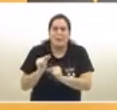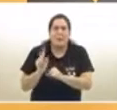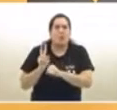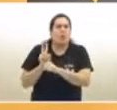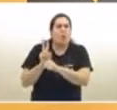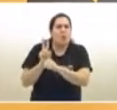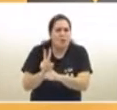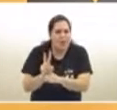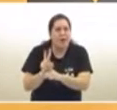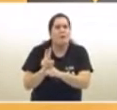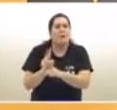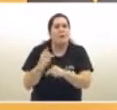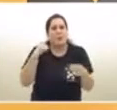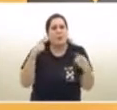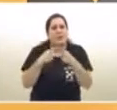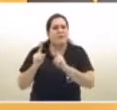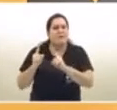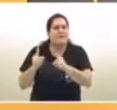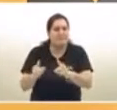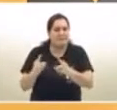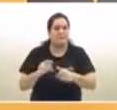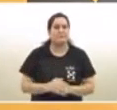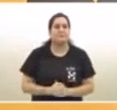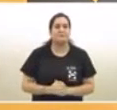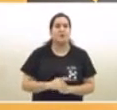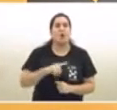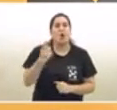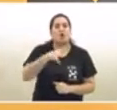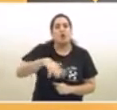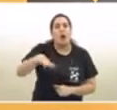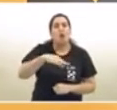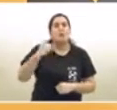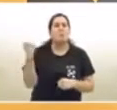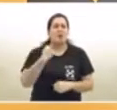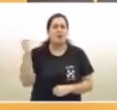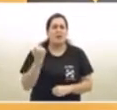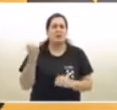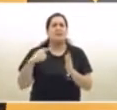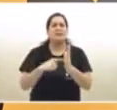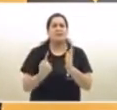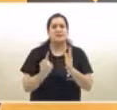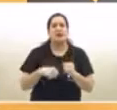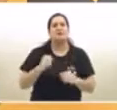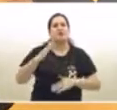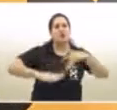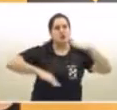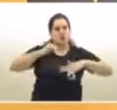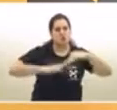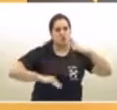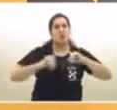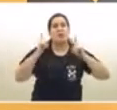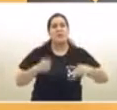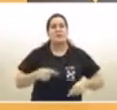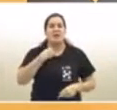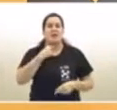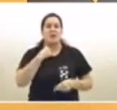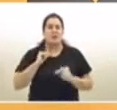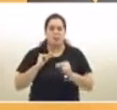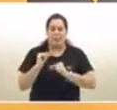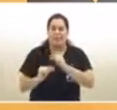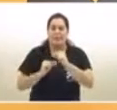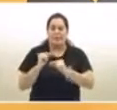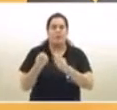Otro sector importante en la ciudad es el de la construcción, en el cual también apuntamos que vaya gradualmente retomando la actividad.